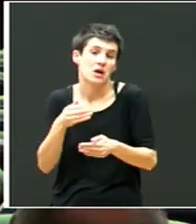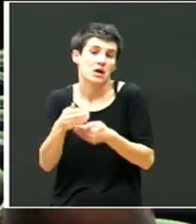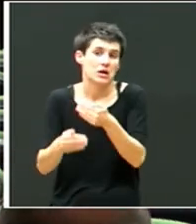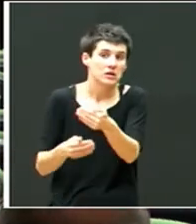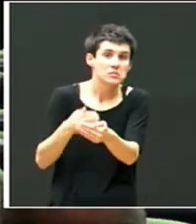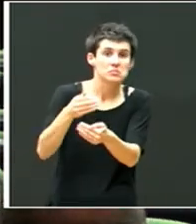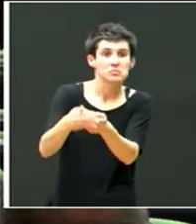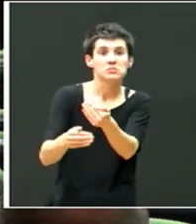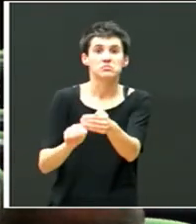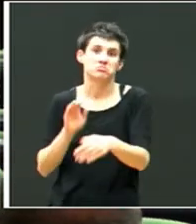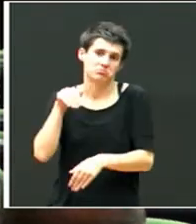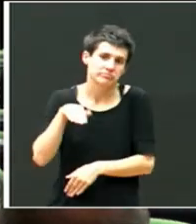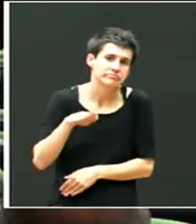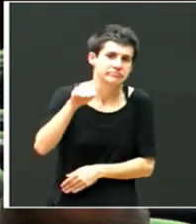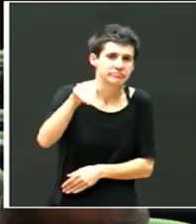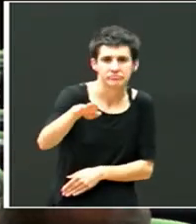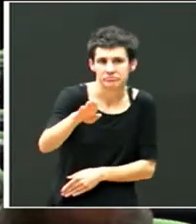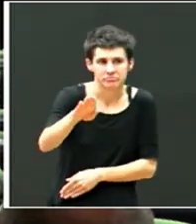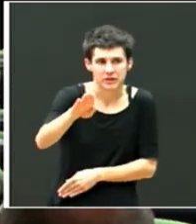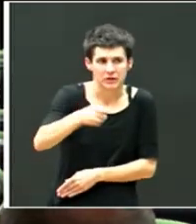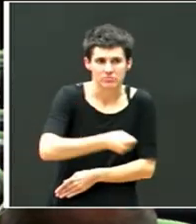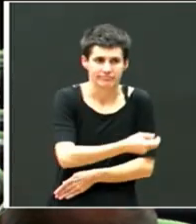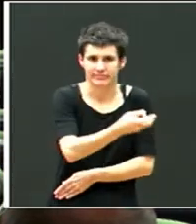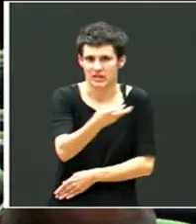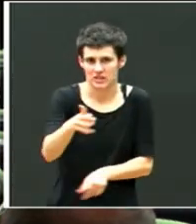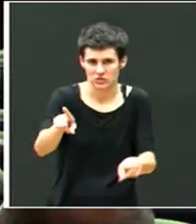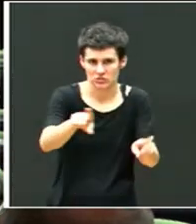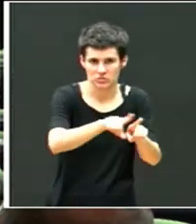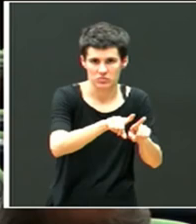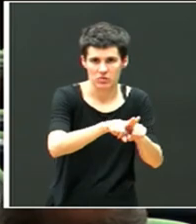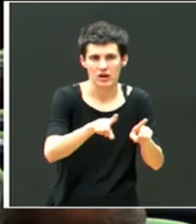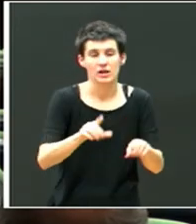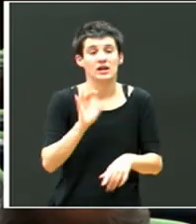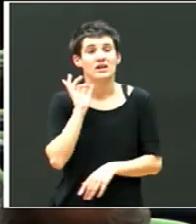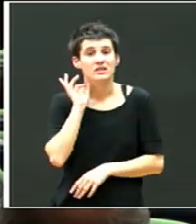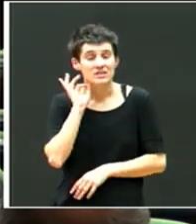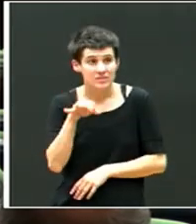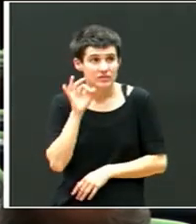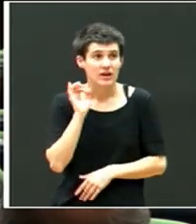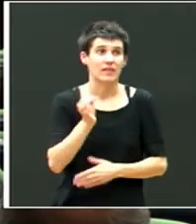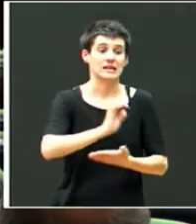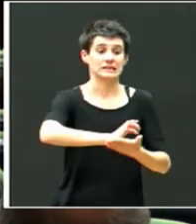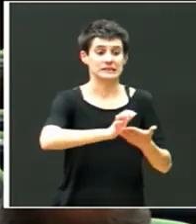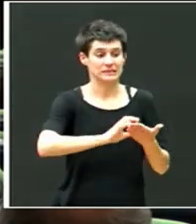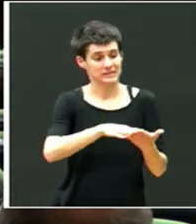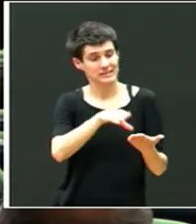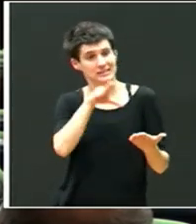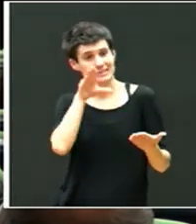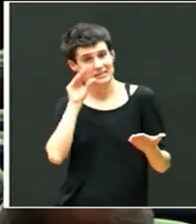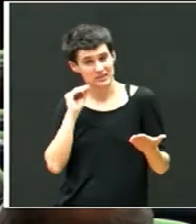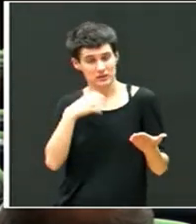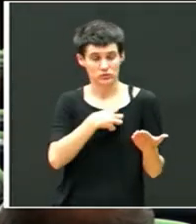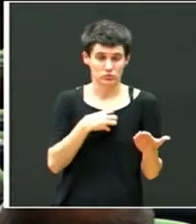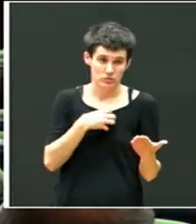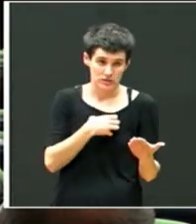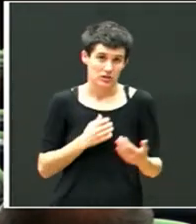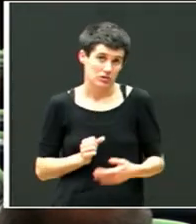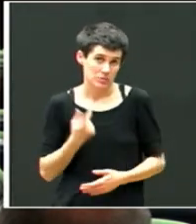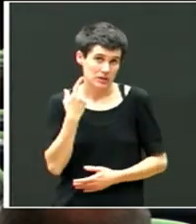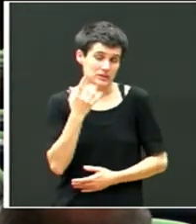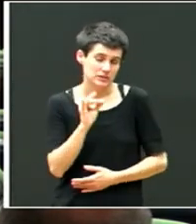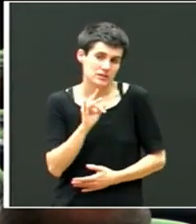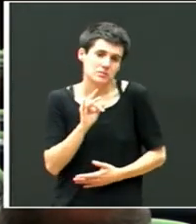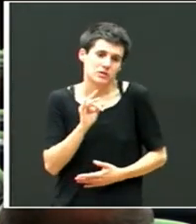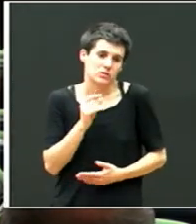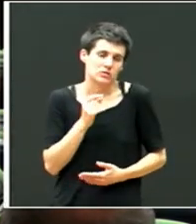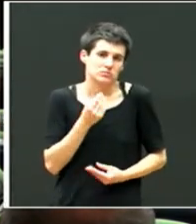menos, como cualquiera, ¿no? Es cierto que la comprensión de la lectura todavía es lo que más le cuesta, pero va mejorando